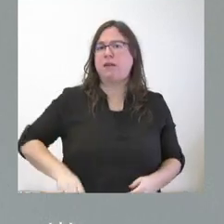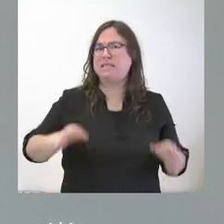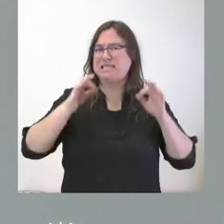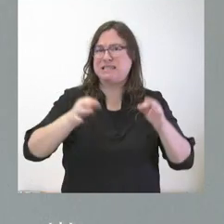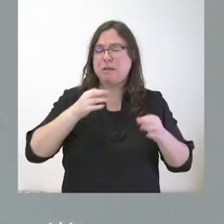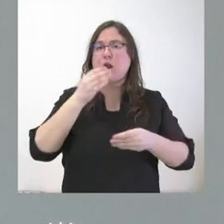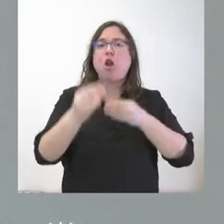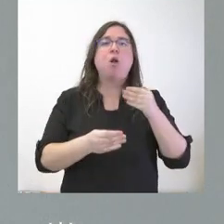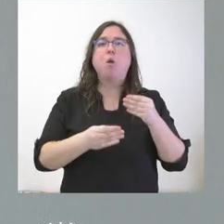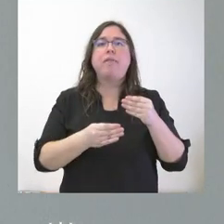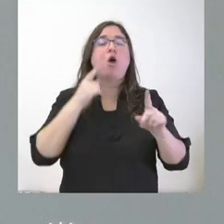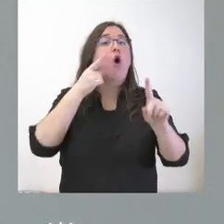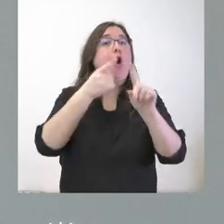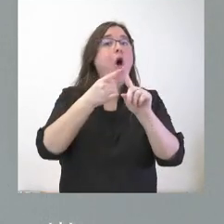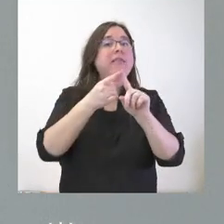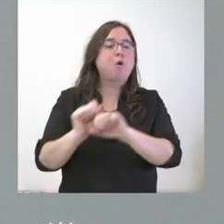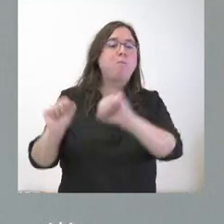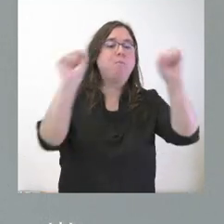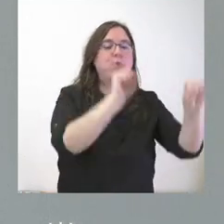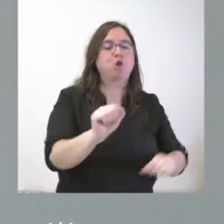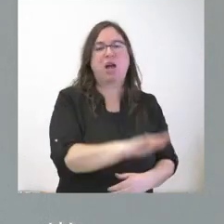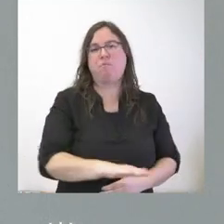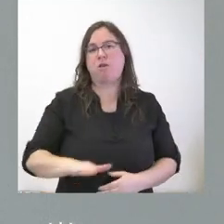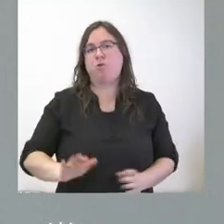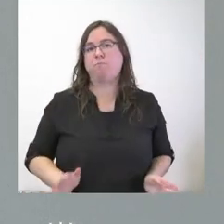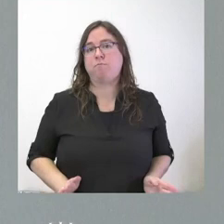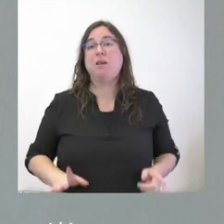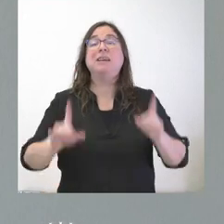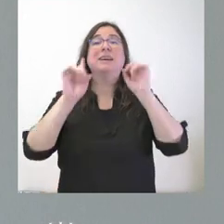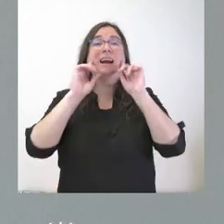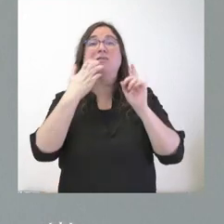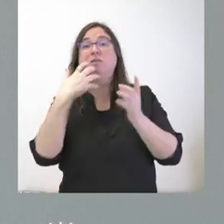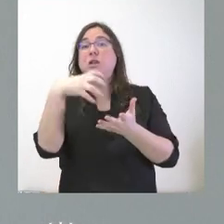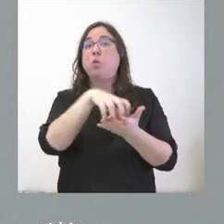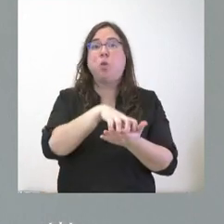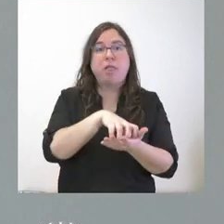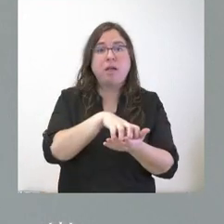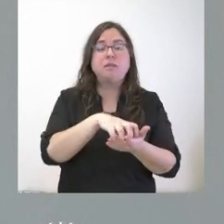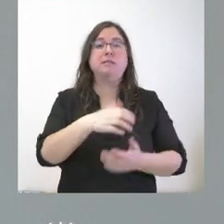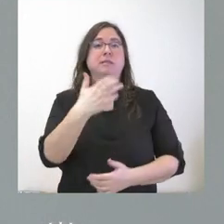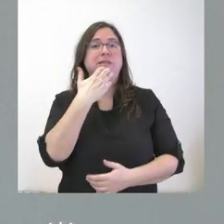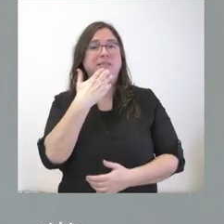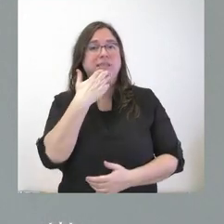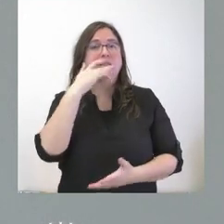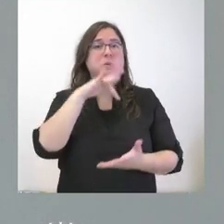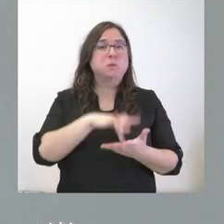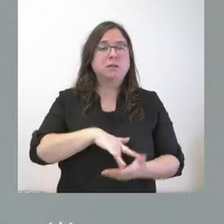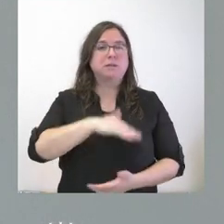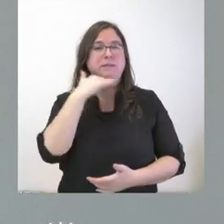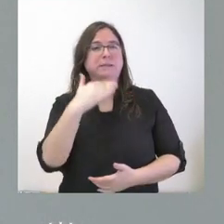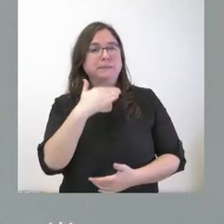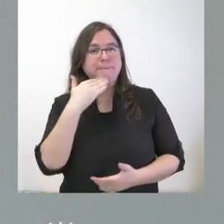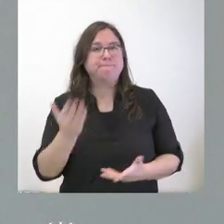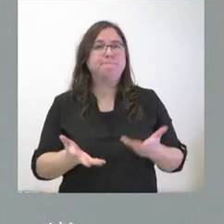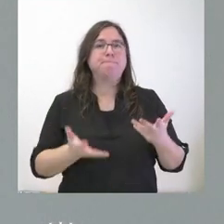actúan con un único objetivo que es proteger a los menores. Y en el caso de duda, en el caso de que exista cualquier tipo